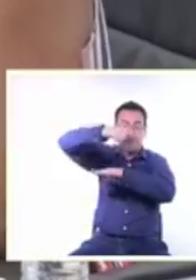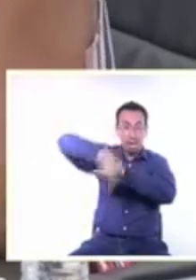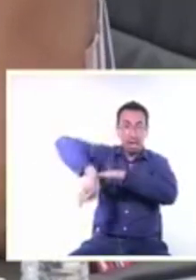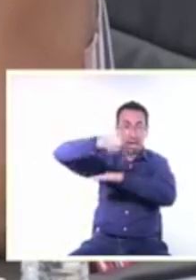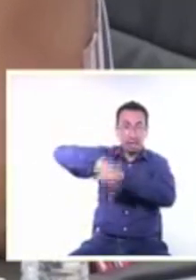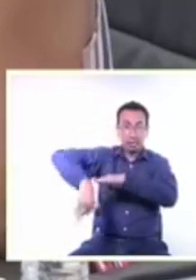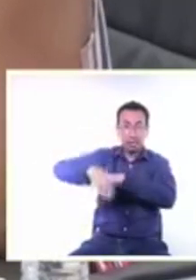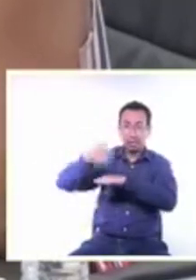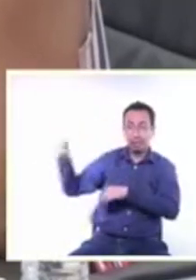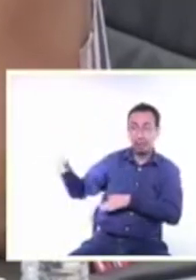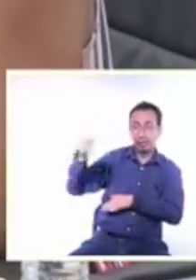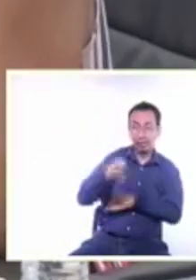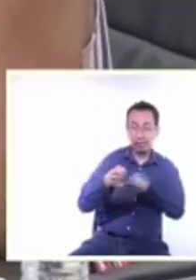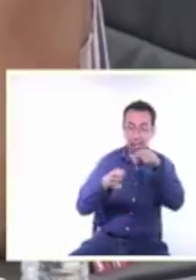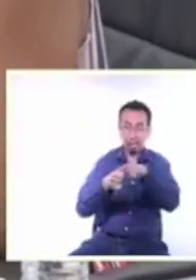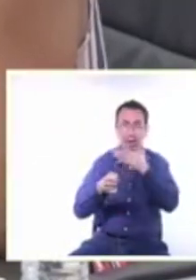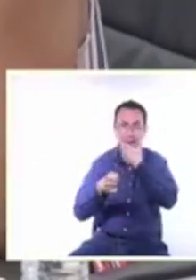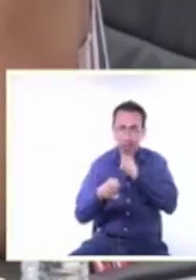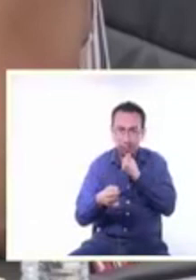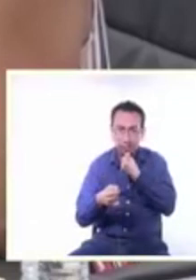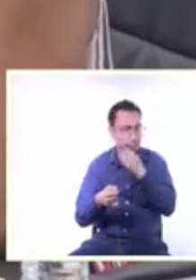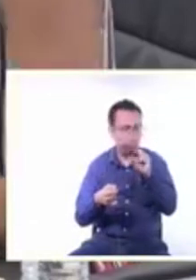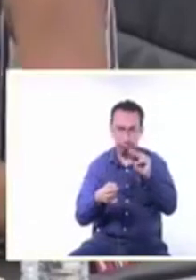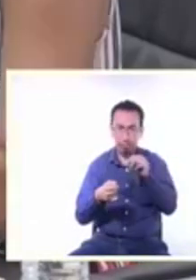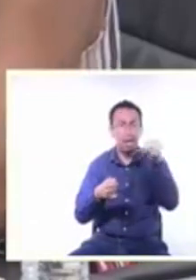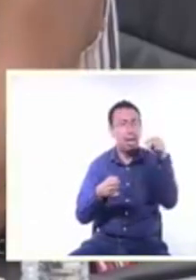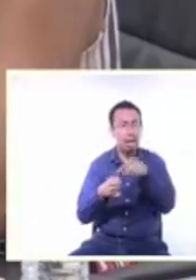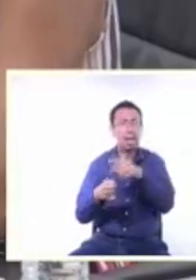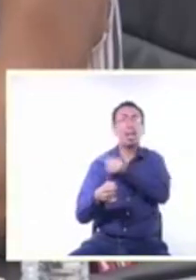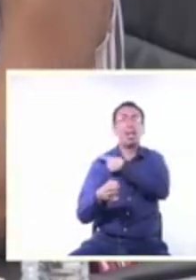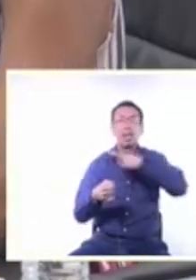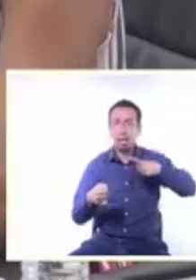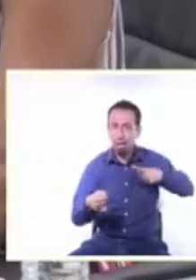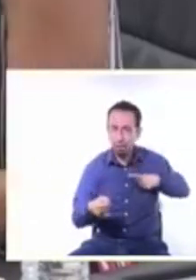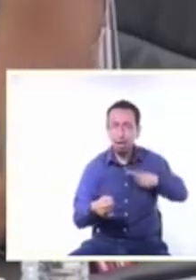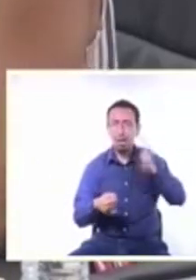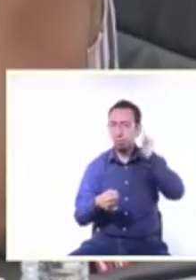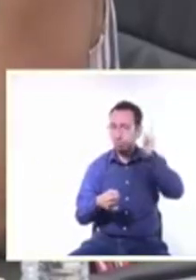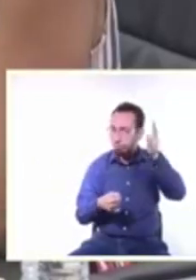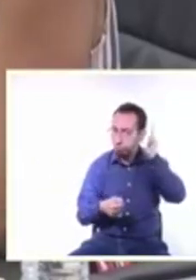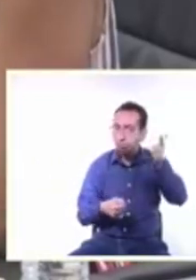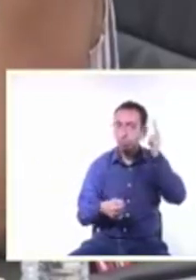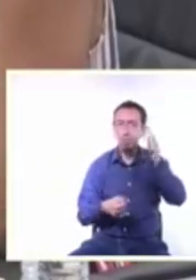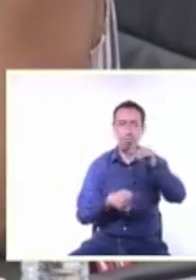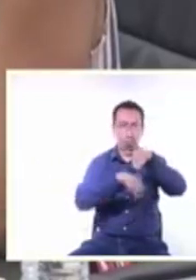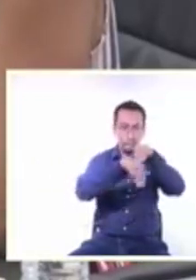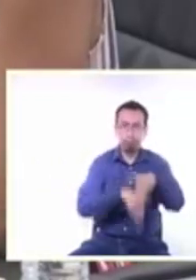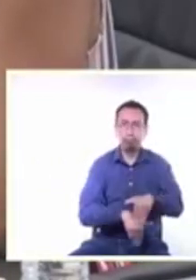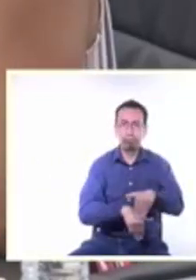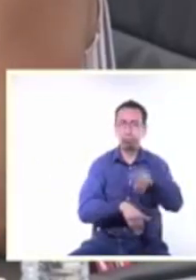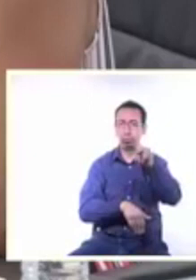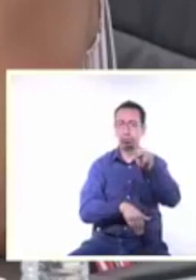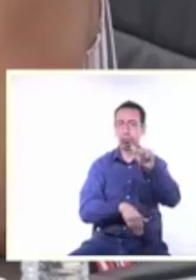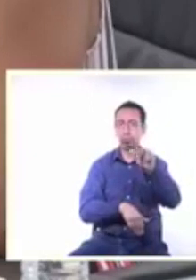institución debería ser una oportunidad que nos permita garantizar el cumplimiento del